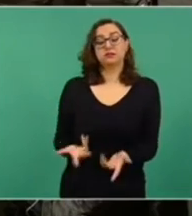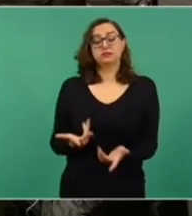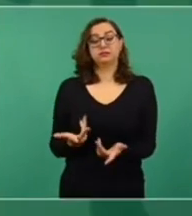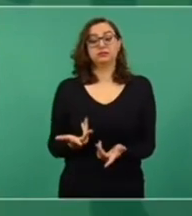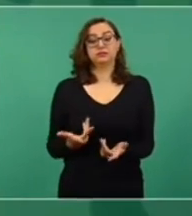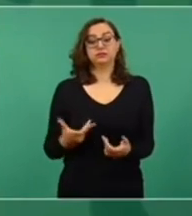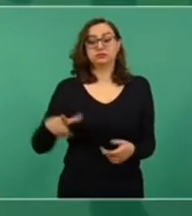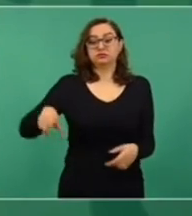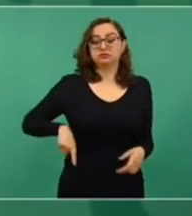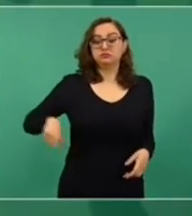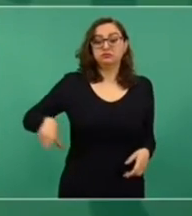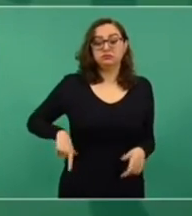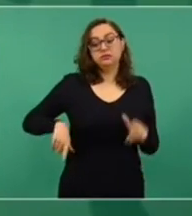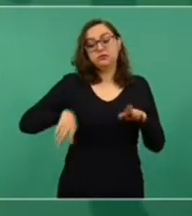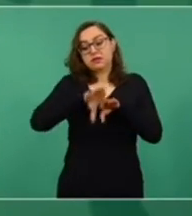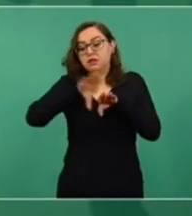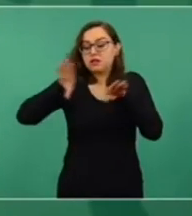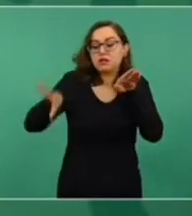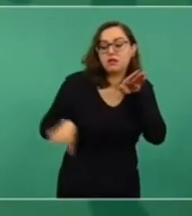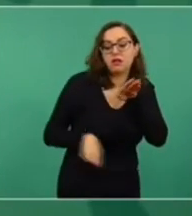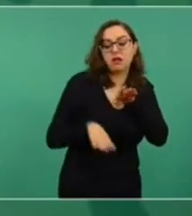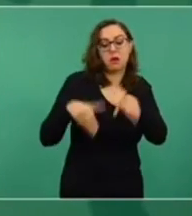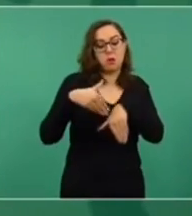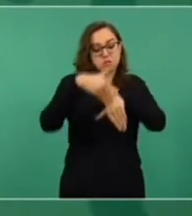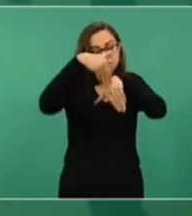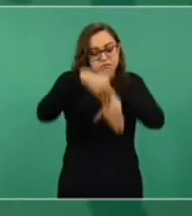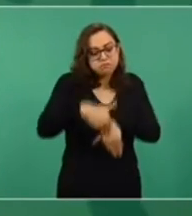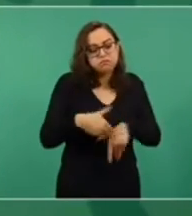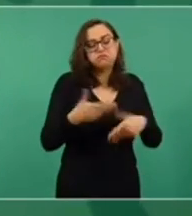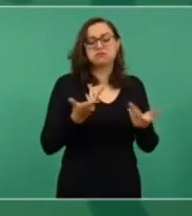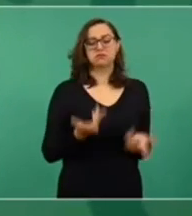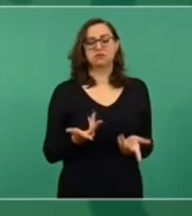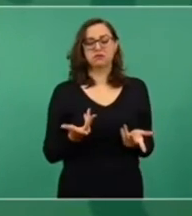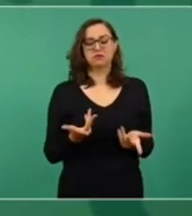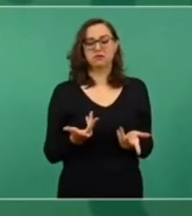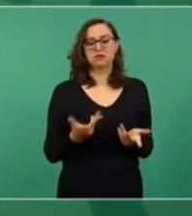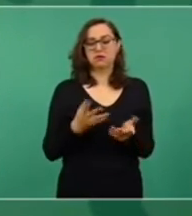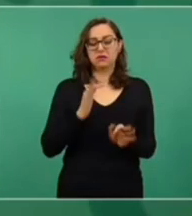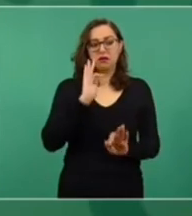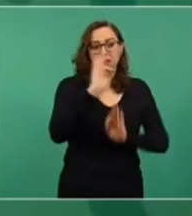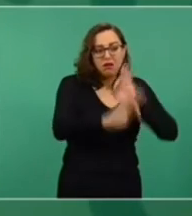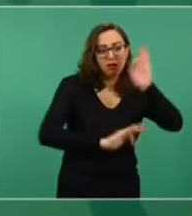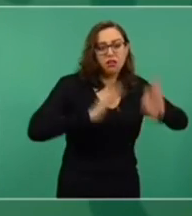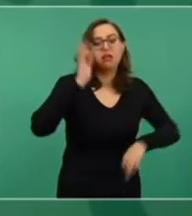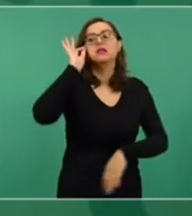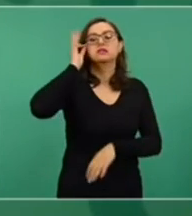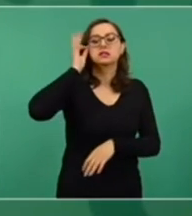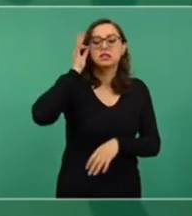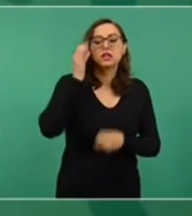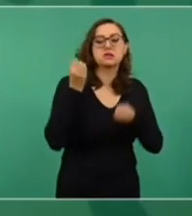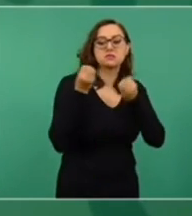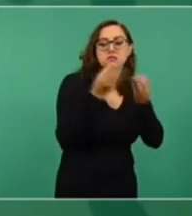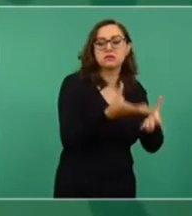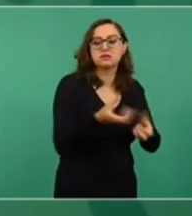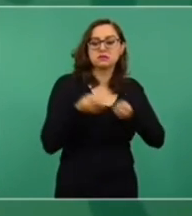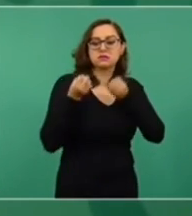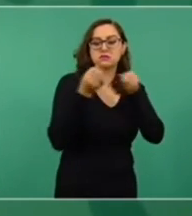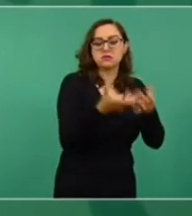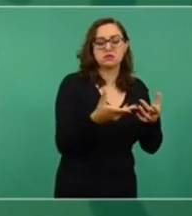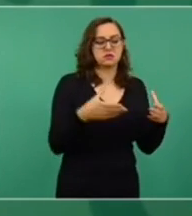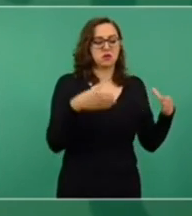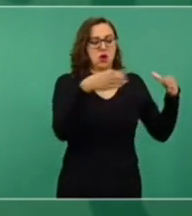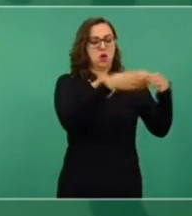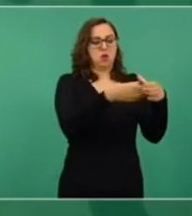sentían los dueños de México, una oligarquía que se creó cuando Salinas de Gortari,